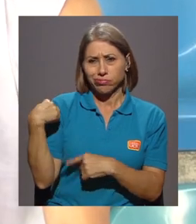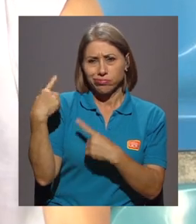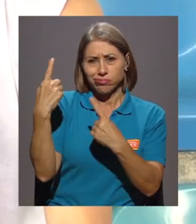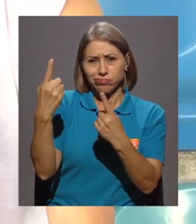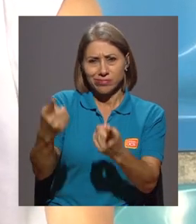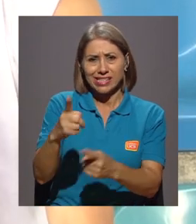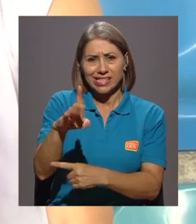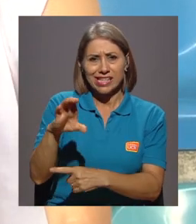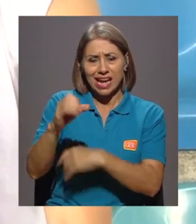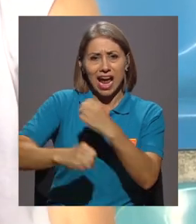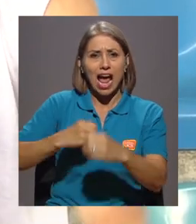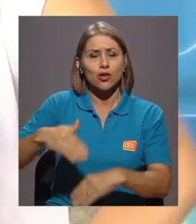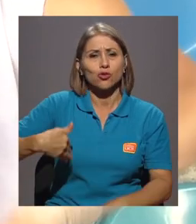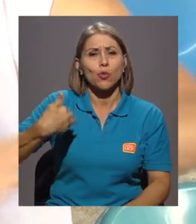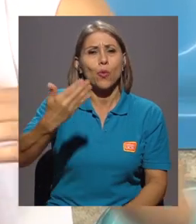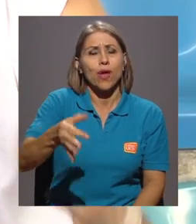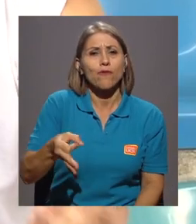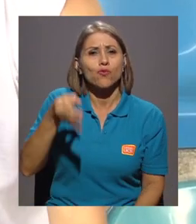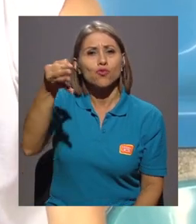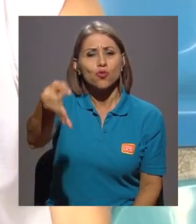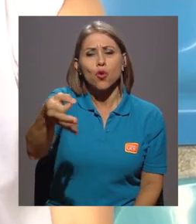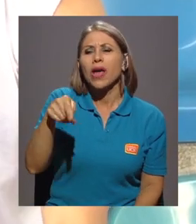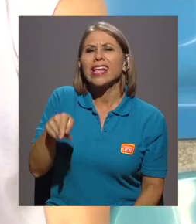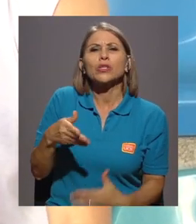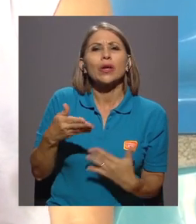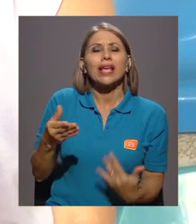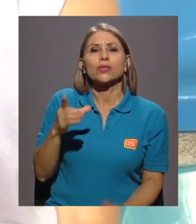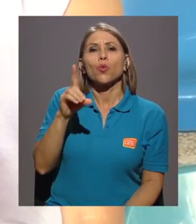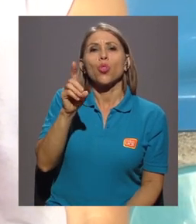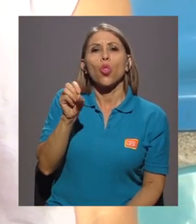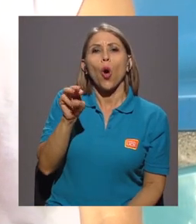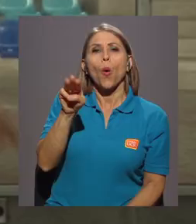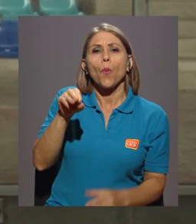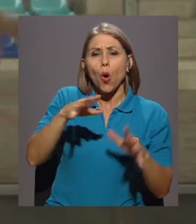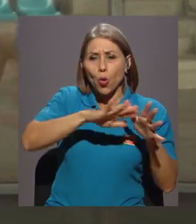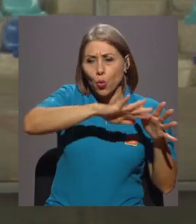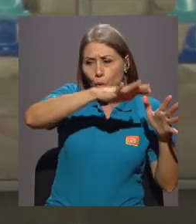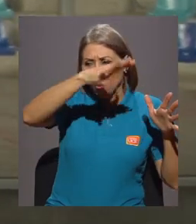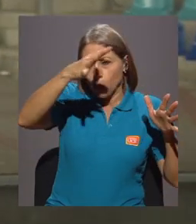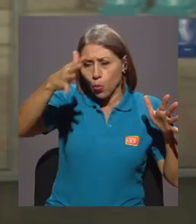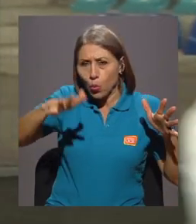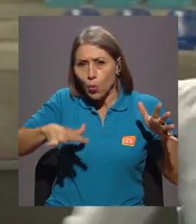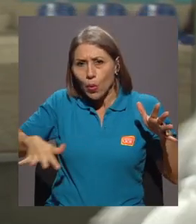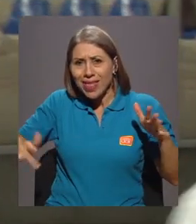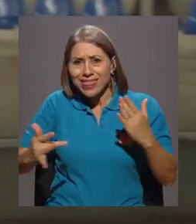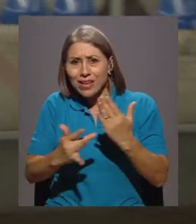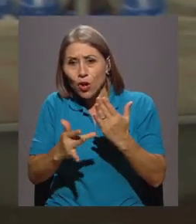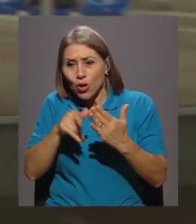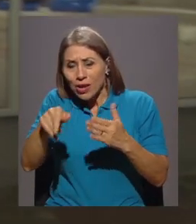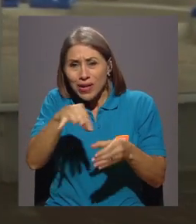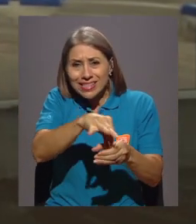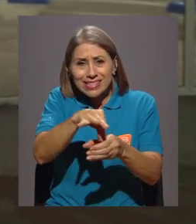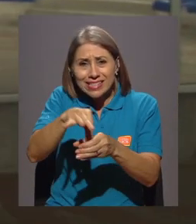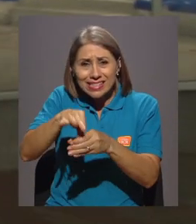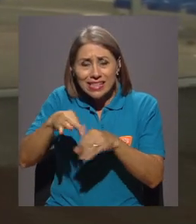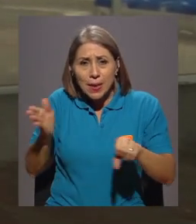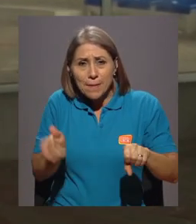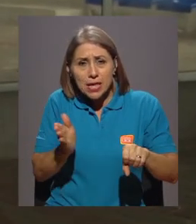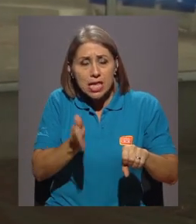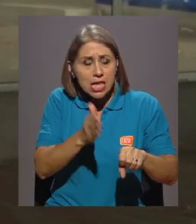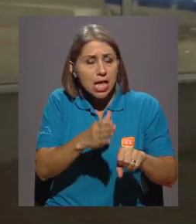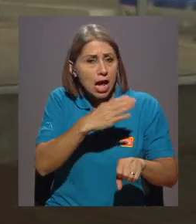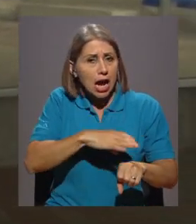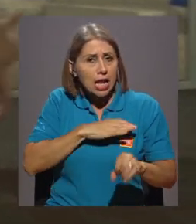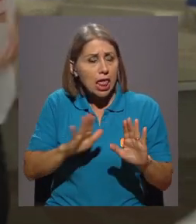años en el futuro. Este es un gran domo tecnológico en el que se cultiva piña de calidad excepcional, el